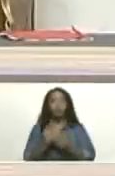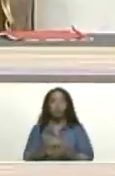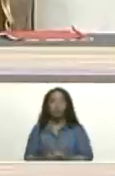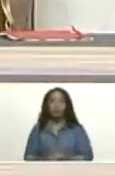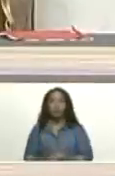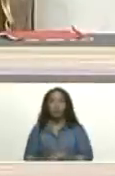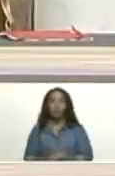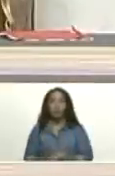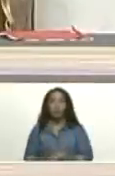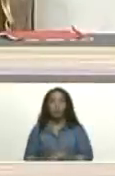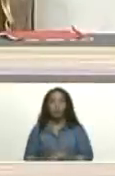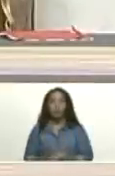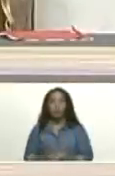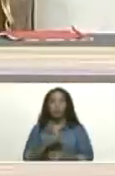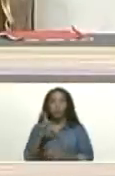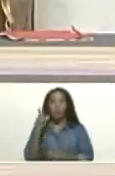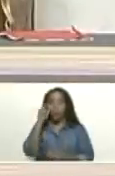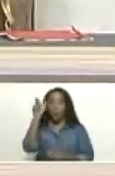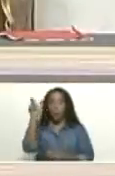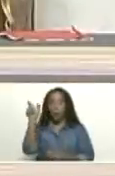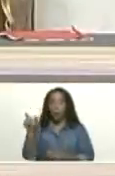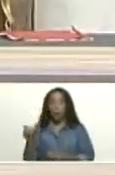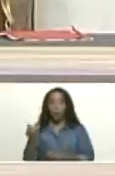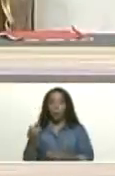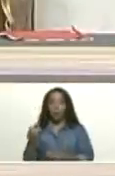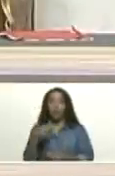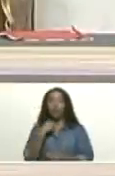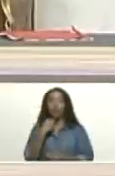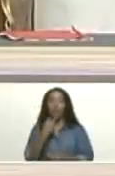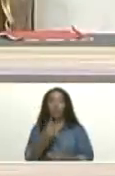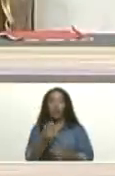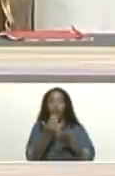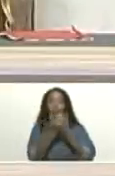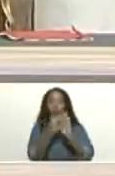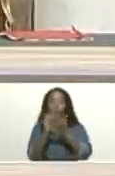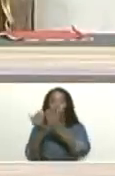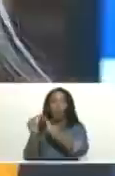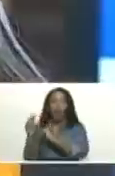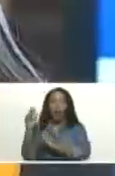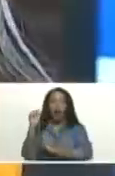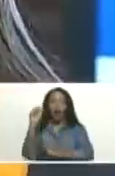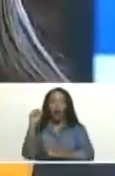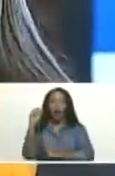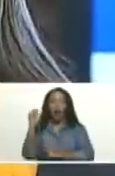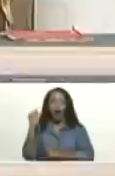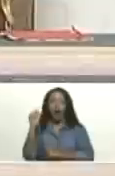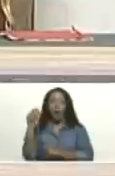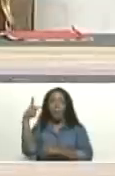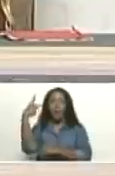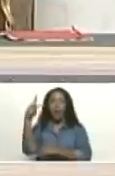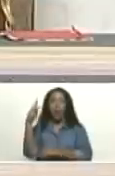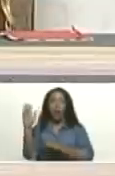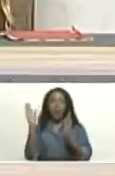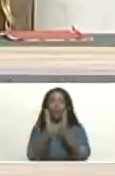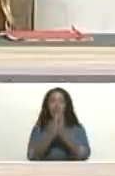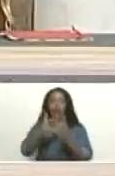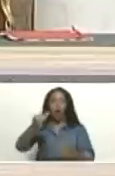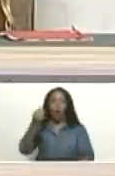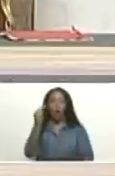A Nieri Carolina Medina, vocera de la Comuna Ana Karina Rote, de la Parroquia San Juan.